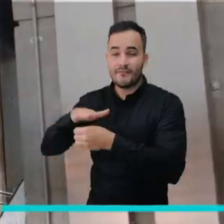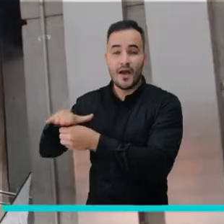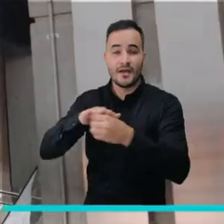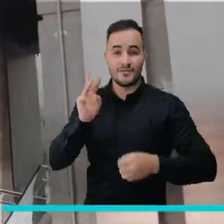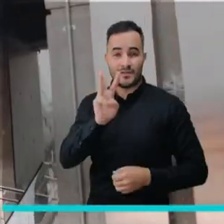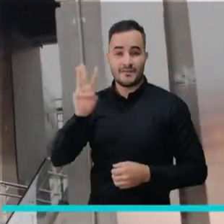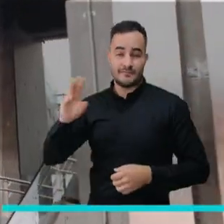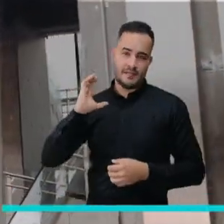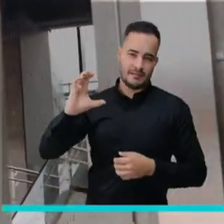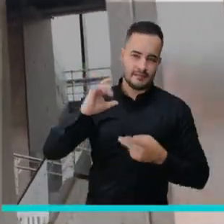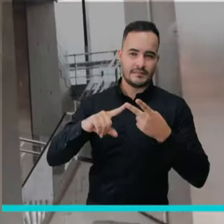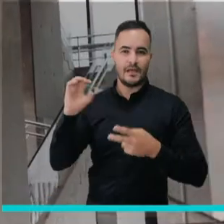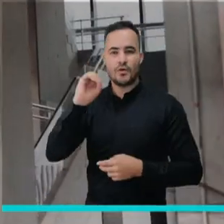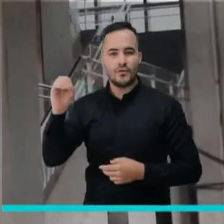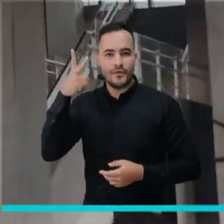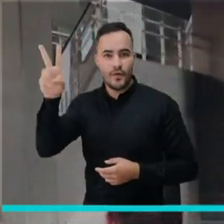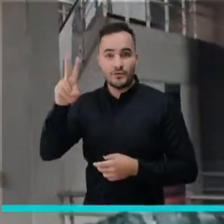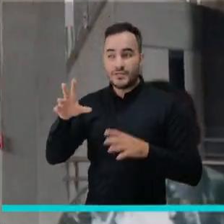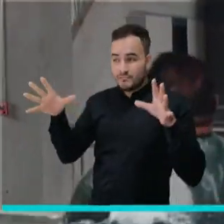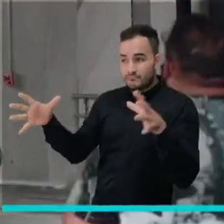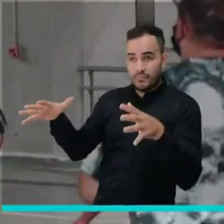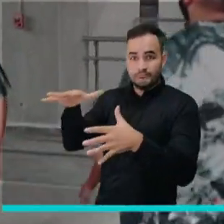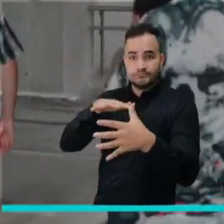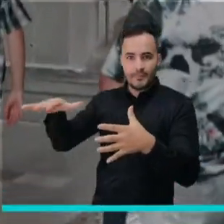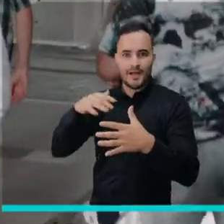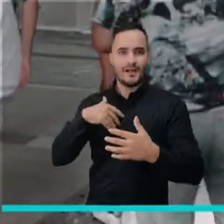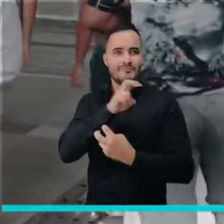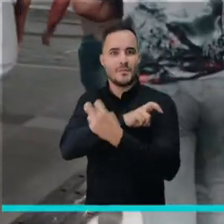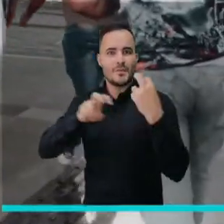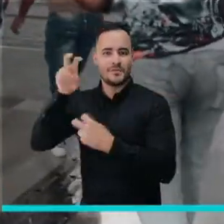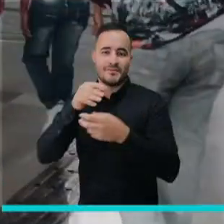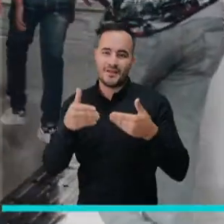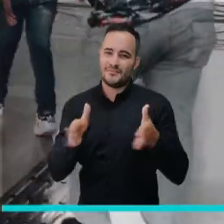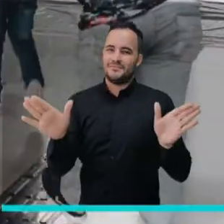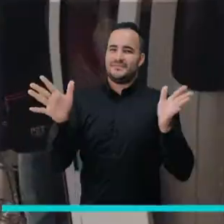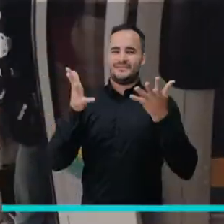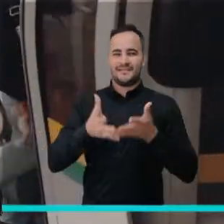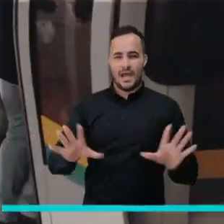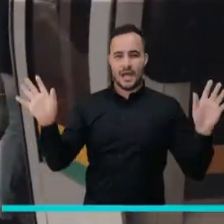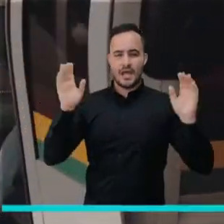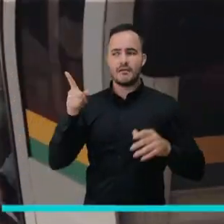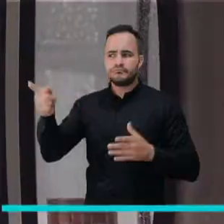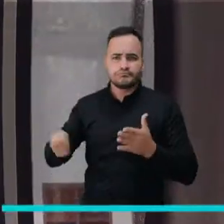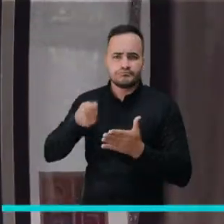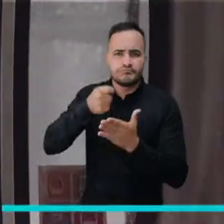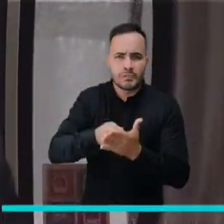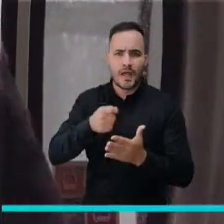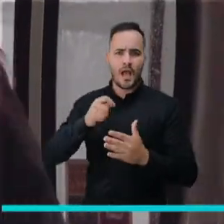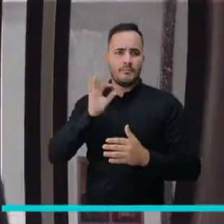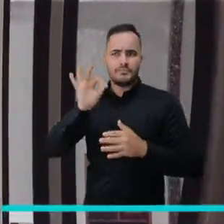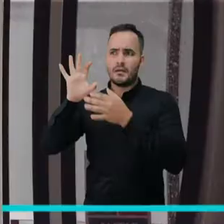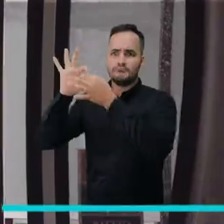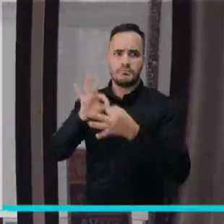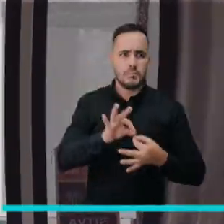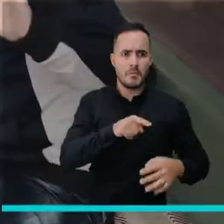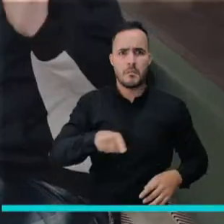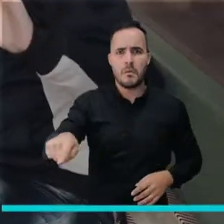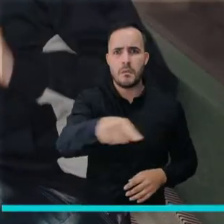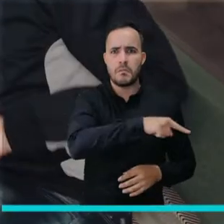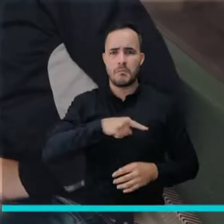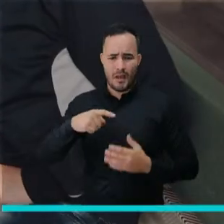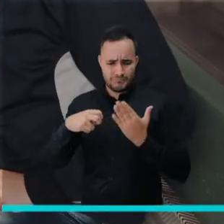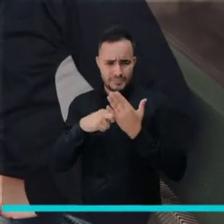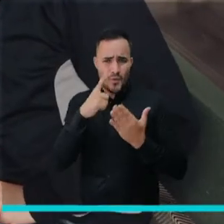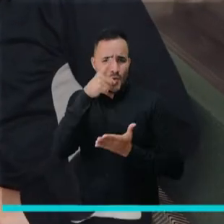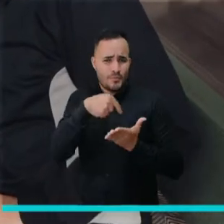habitantes de 33 barrios de las comunas Castilla y 12 de Octubre, ya disfrutan de este sistema de transporte que ofrece una integración tarifaria para